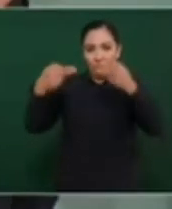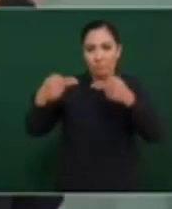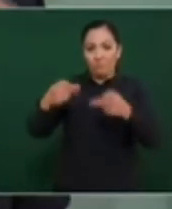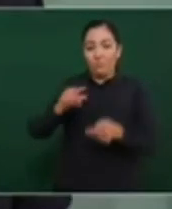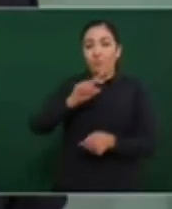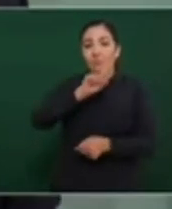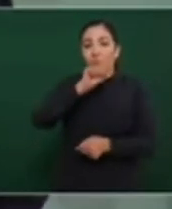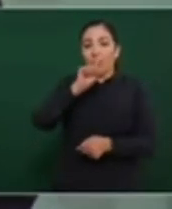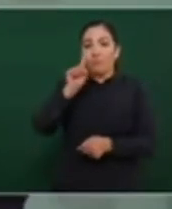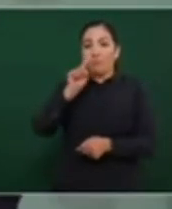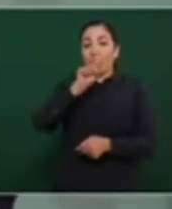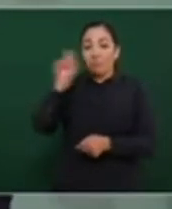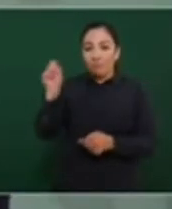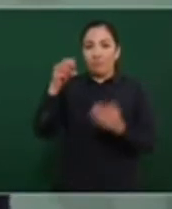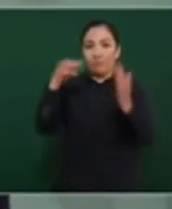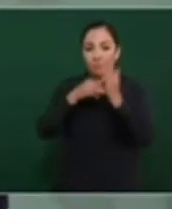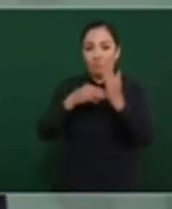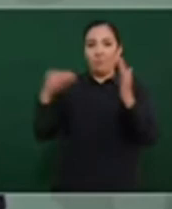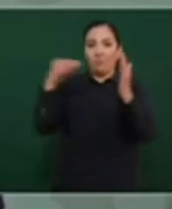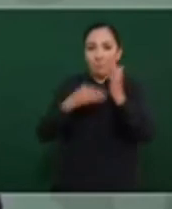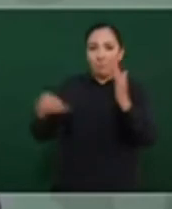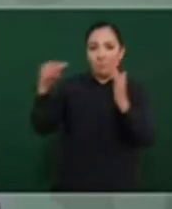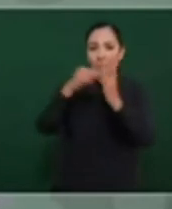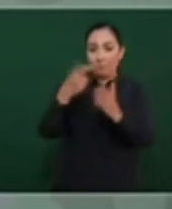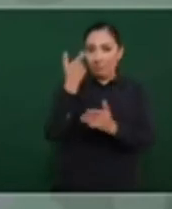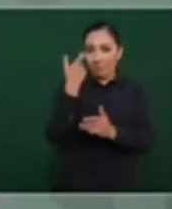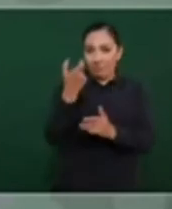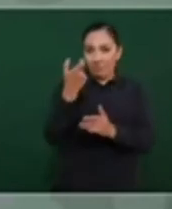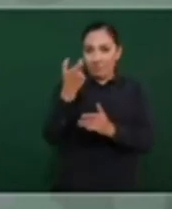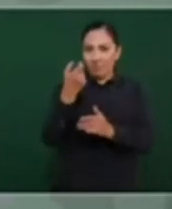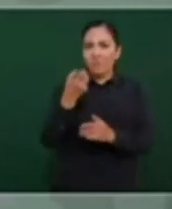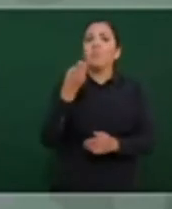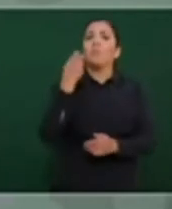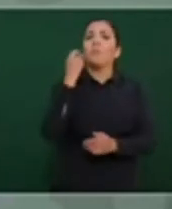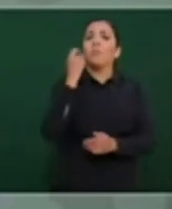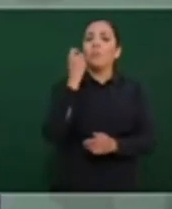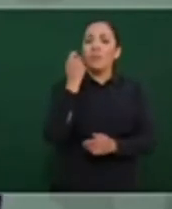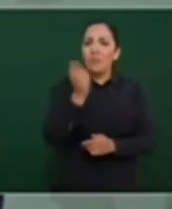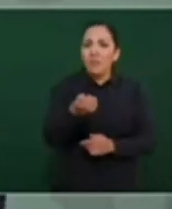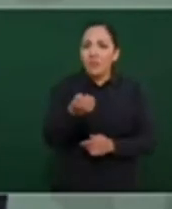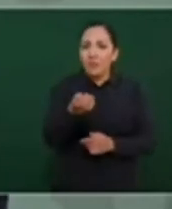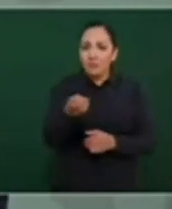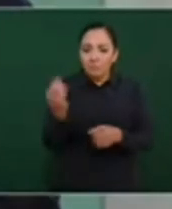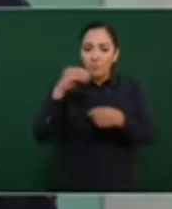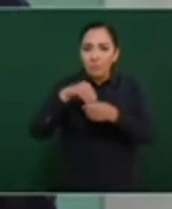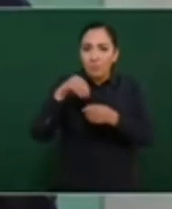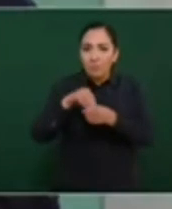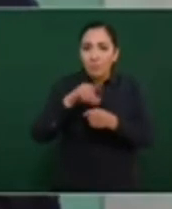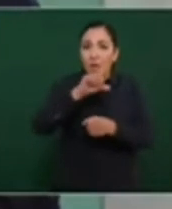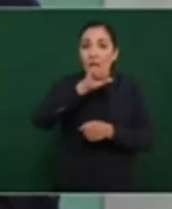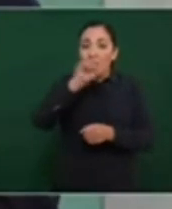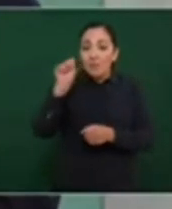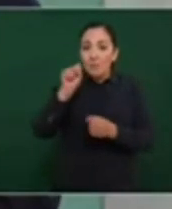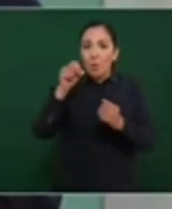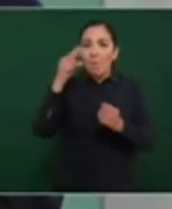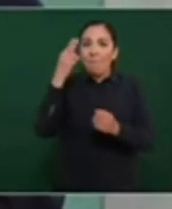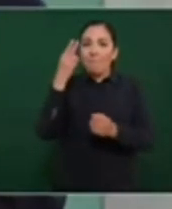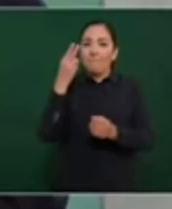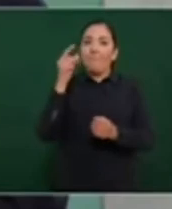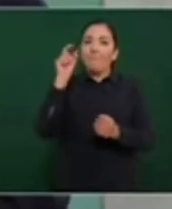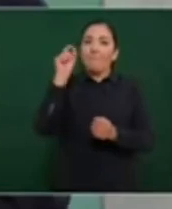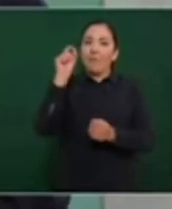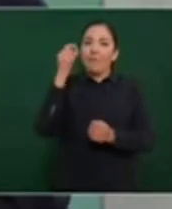millones de pesos más, estamos hablando de un ahorro de 125 mil millones de pesos